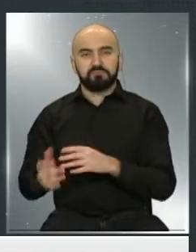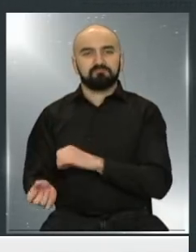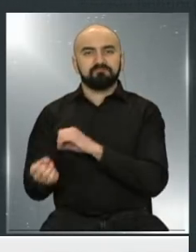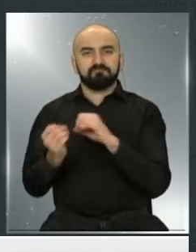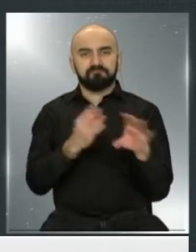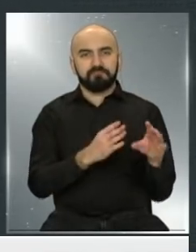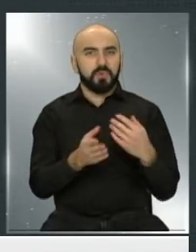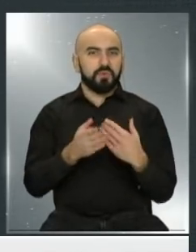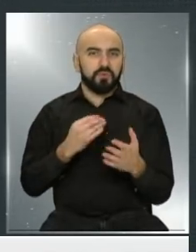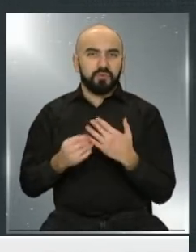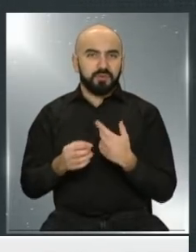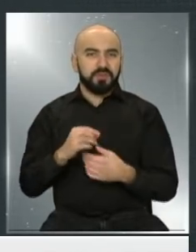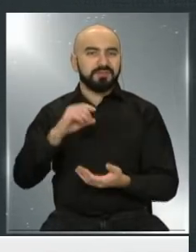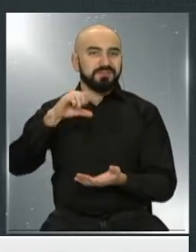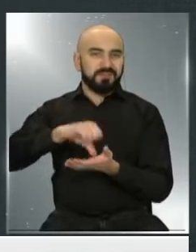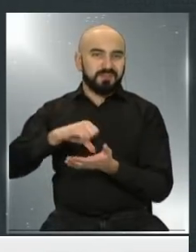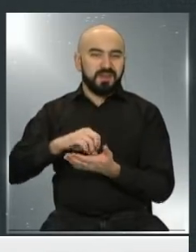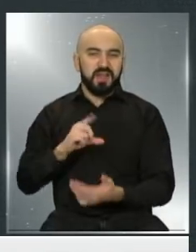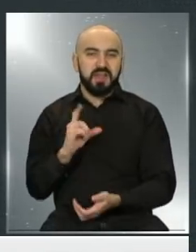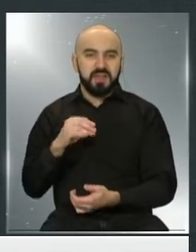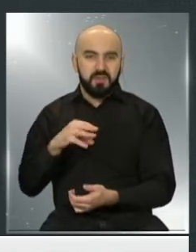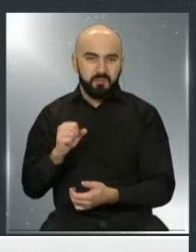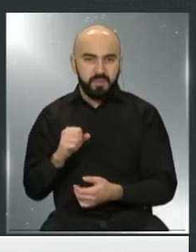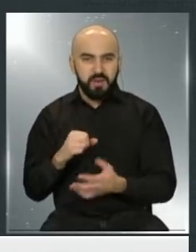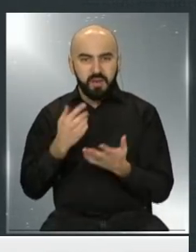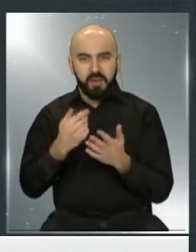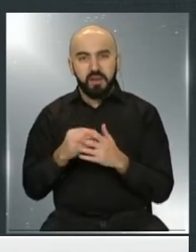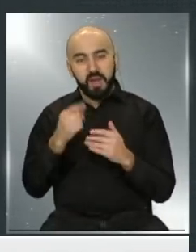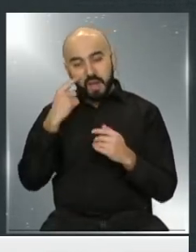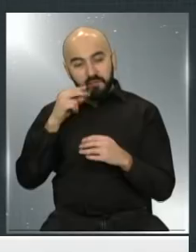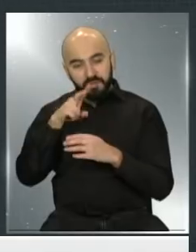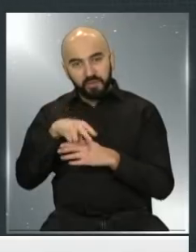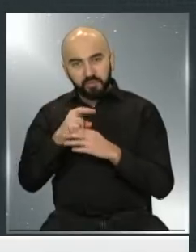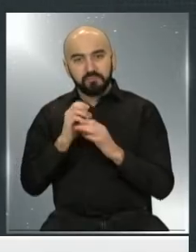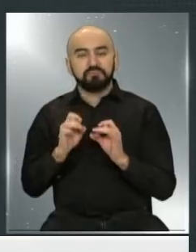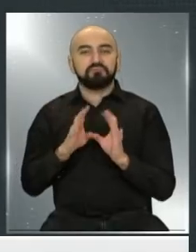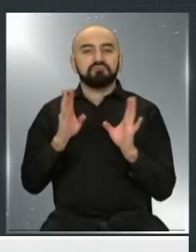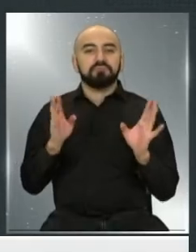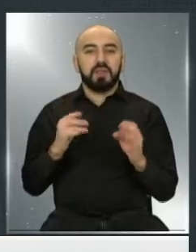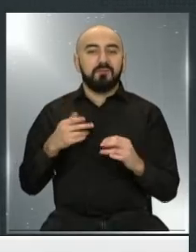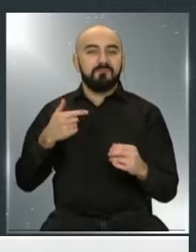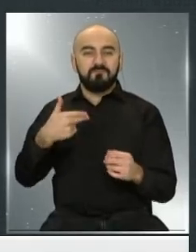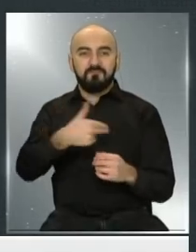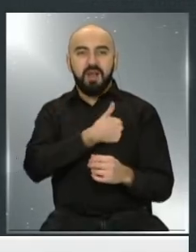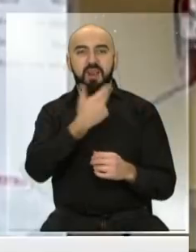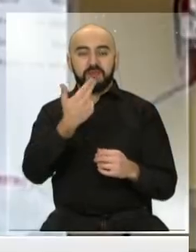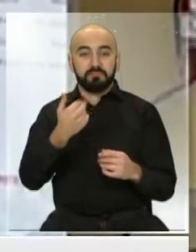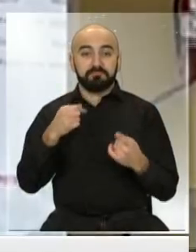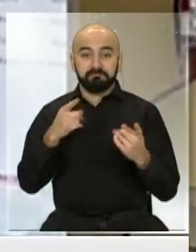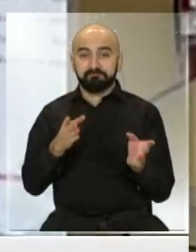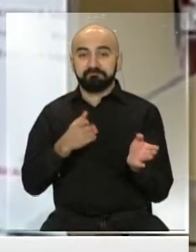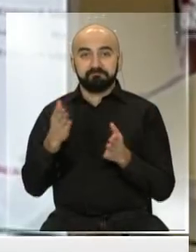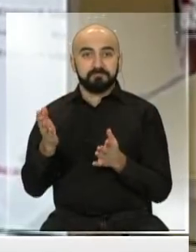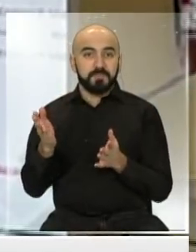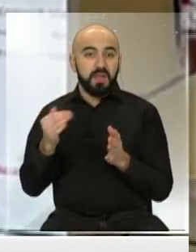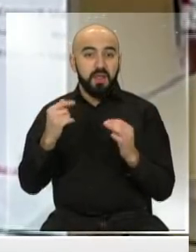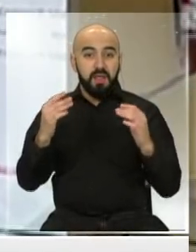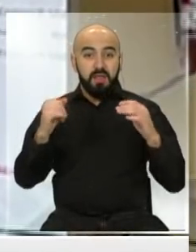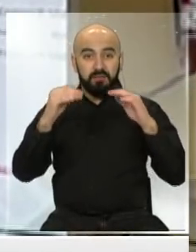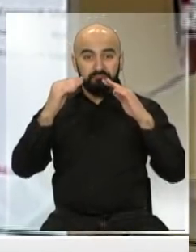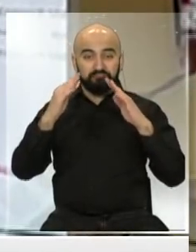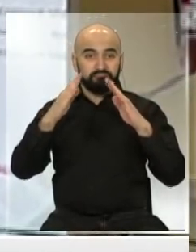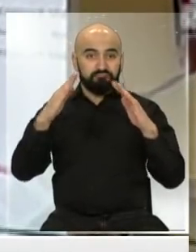necropsia de ley con diagnóstico de presunto impacto de bala. Mientras tanto, afuera de este penal, se